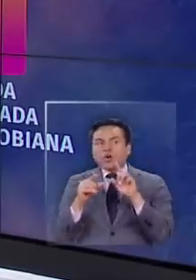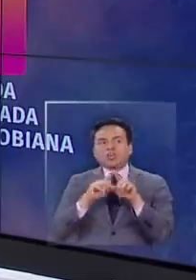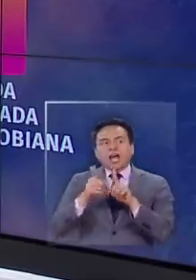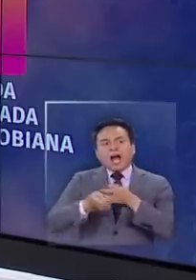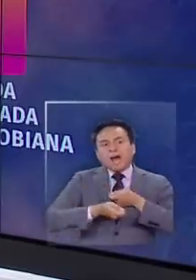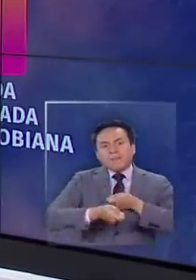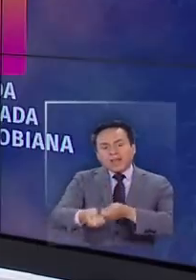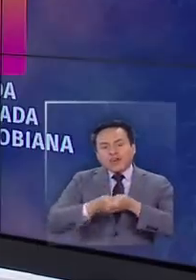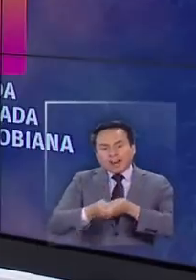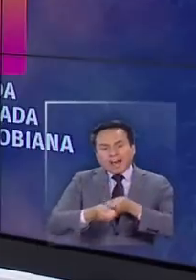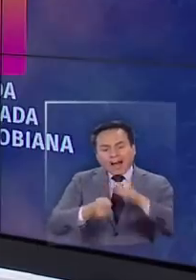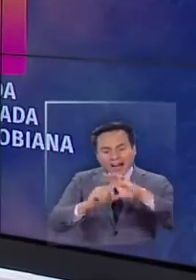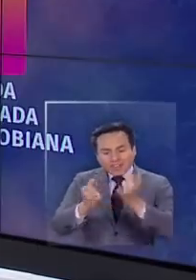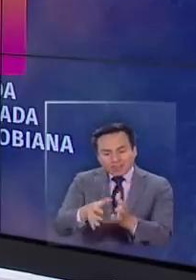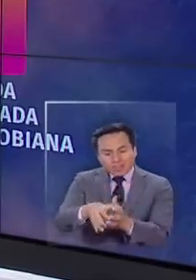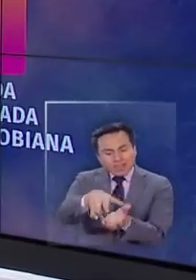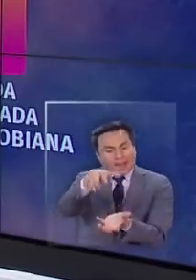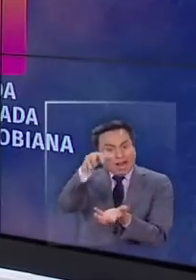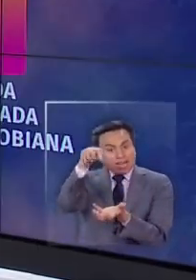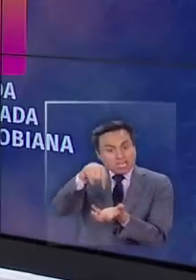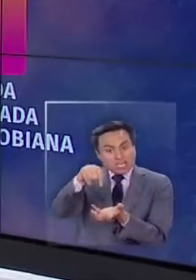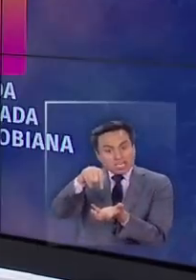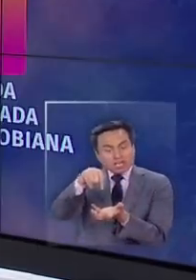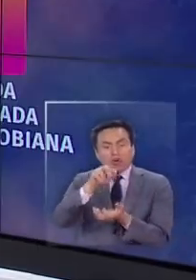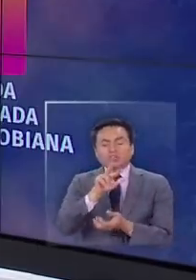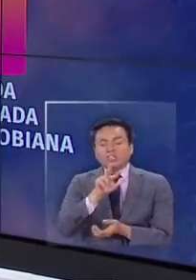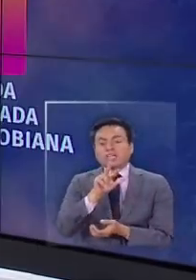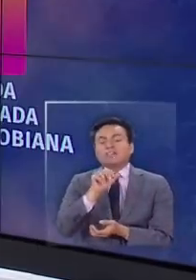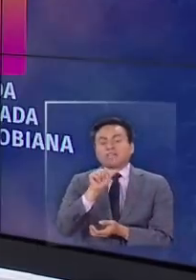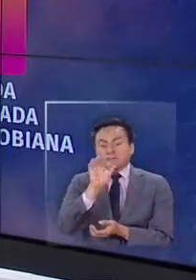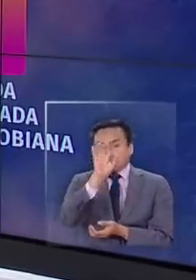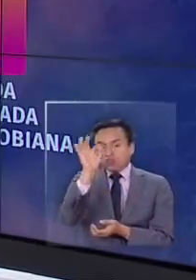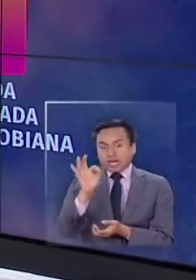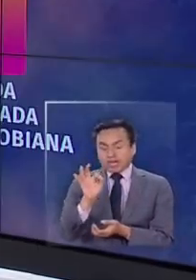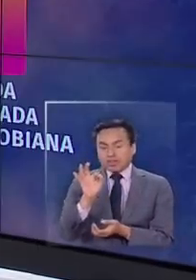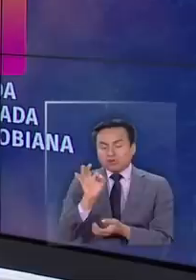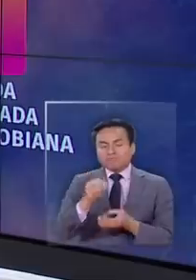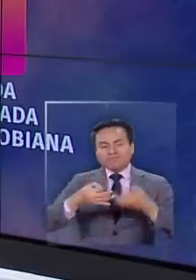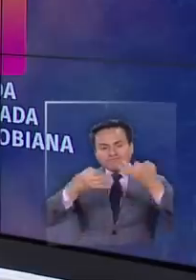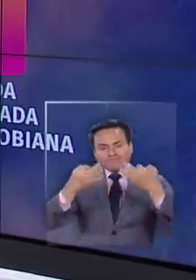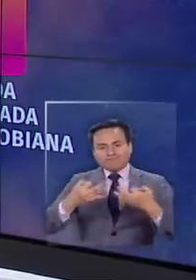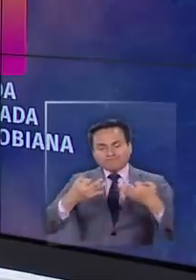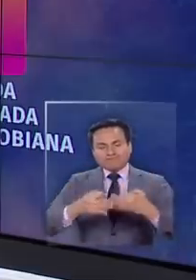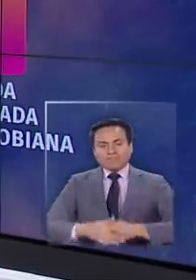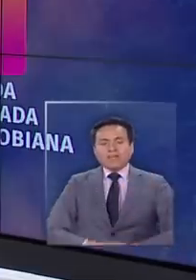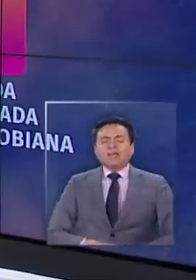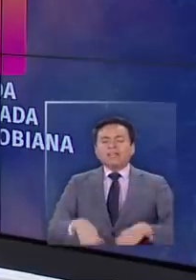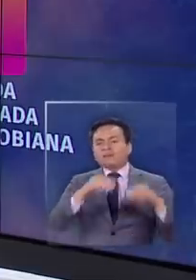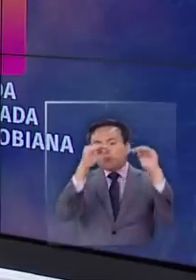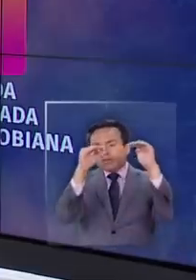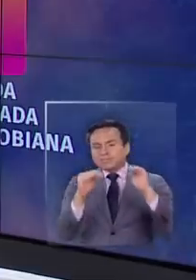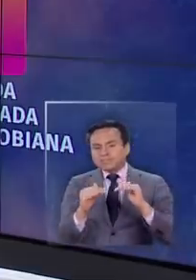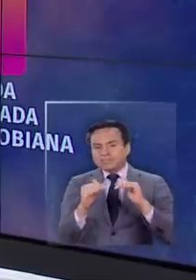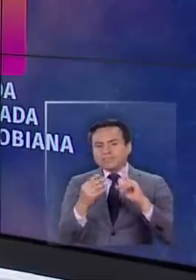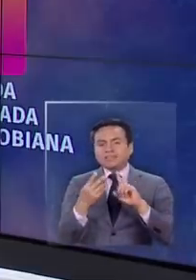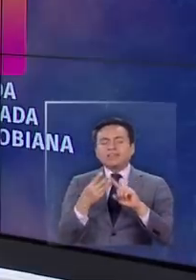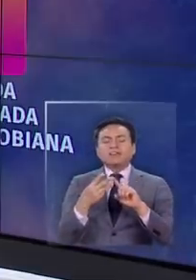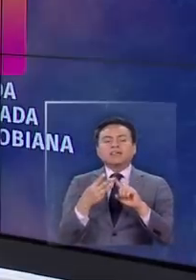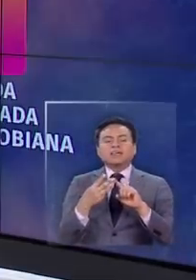aspiradora. Cuando uno la abre para limpiarla, esa bolsa, bueno, el 86% de efectividad. Luego le siguen